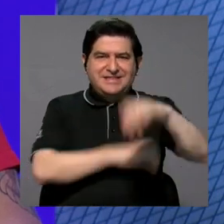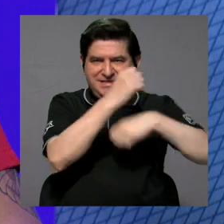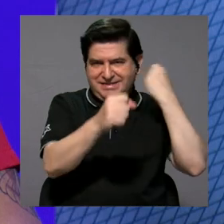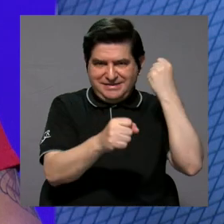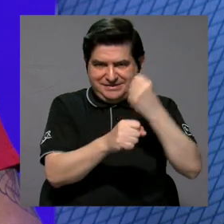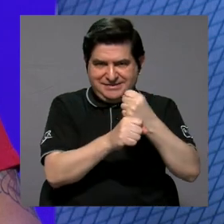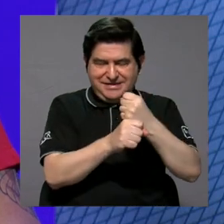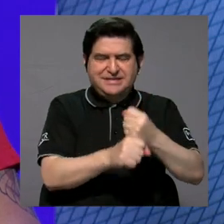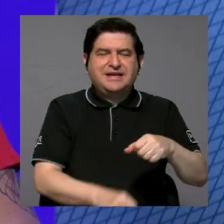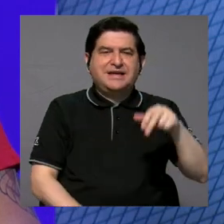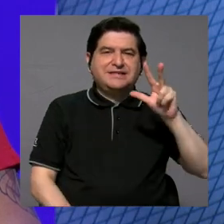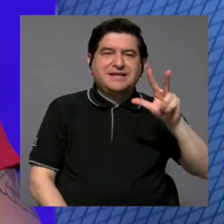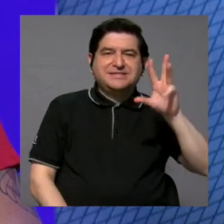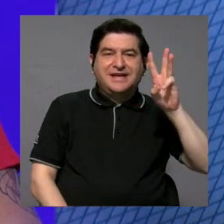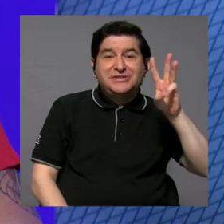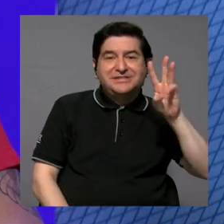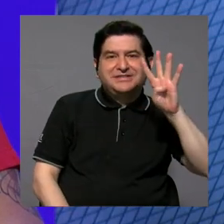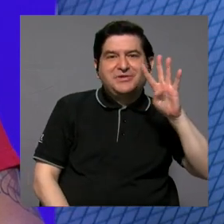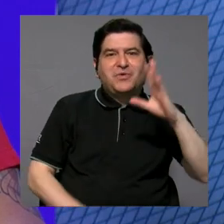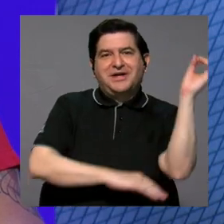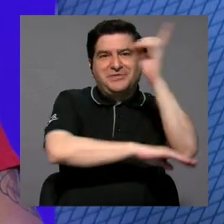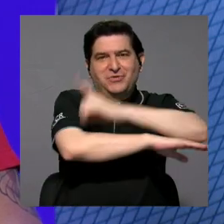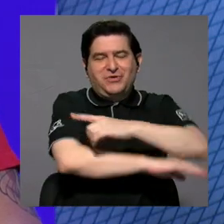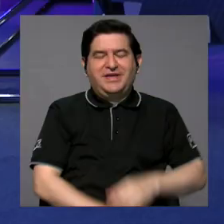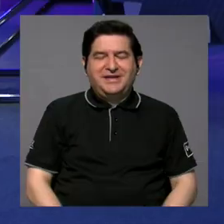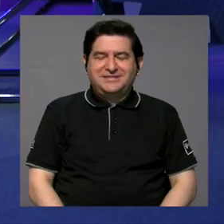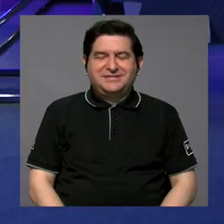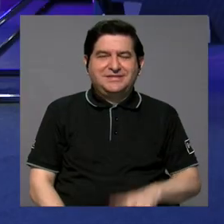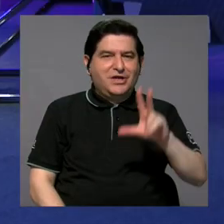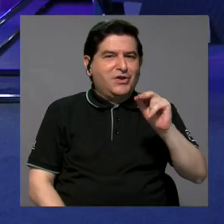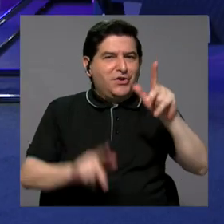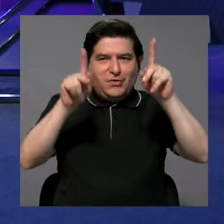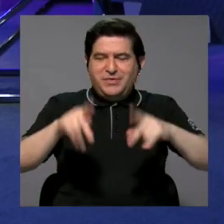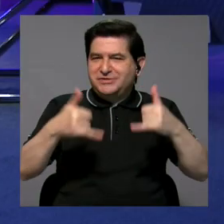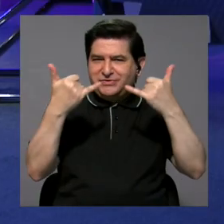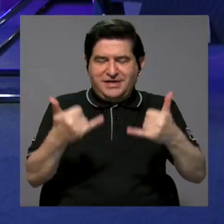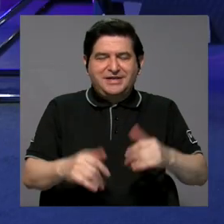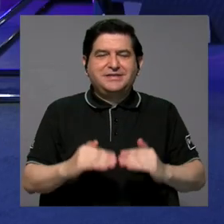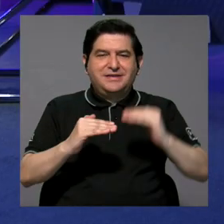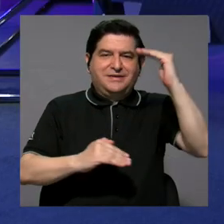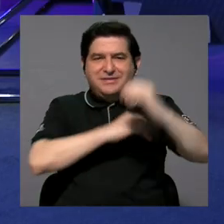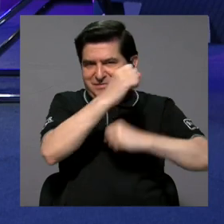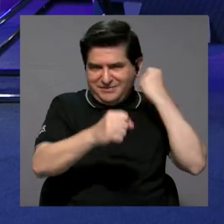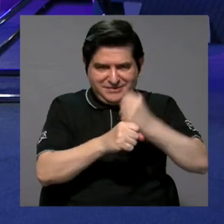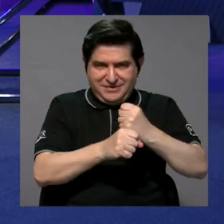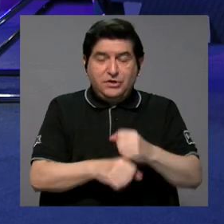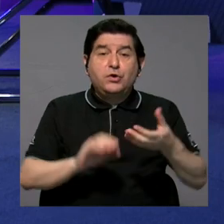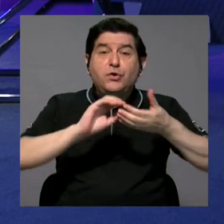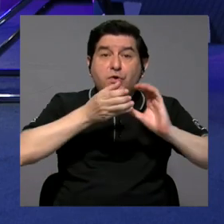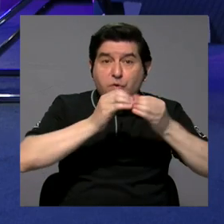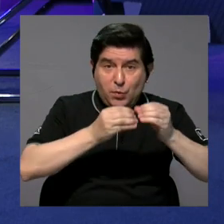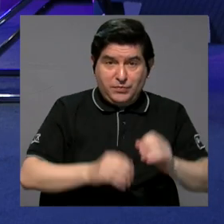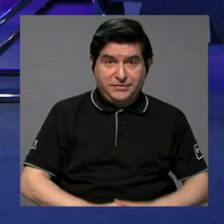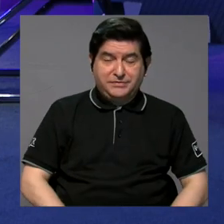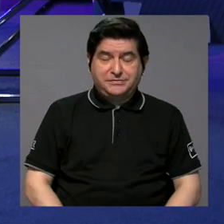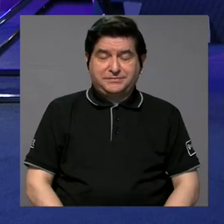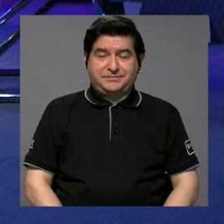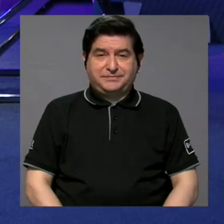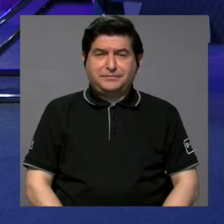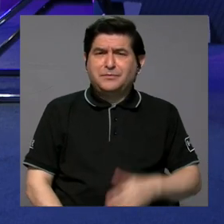años y 364 días, ¿verdad? Es decir, la persona no se ha convertido en mayor de edad. Entonces, son los números porque realmente